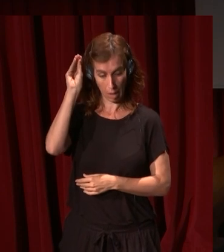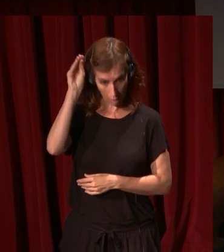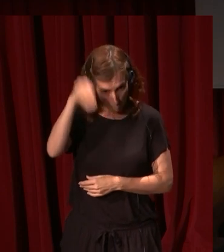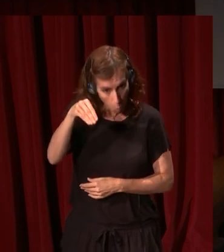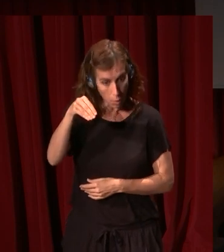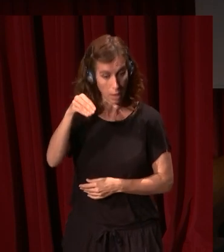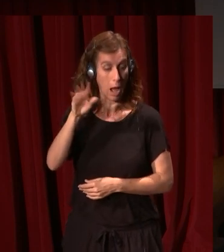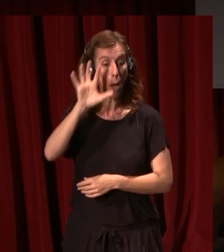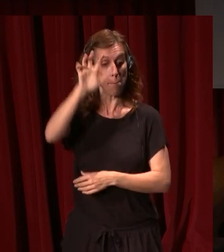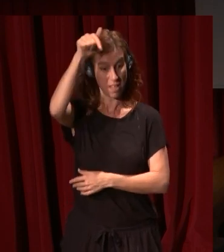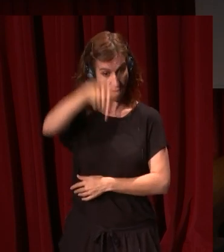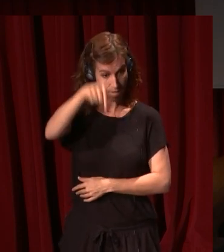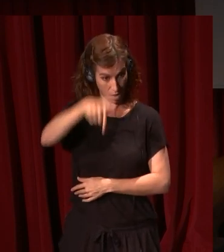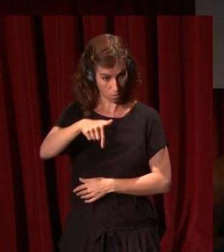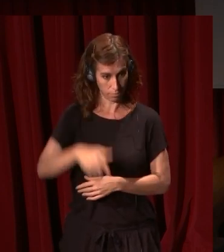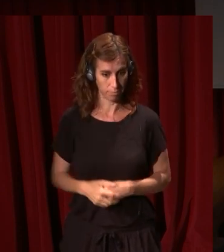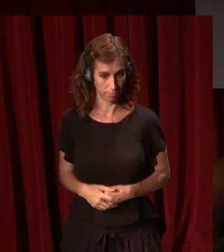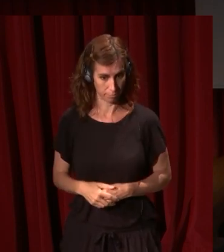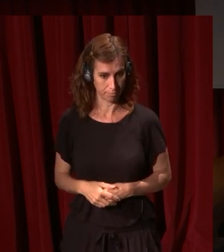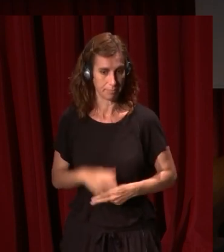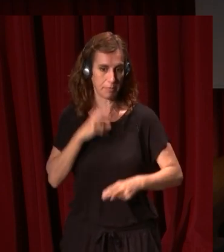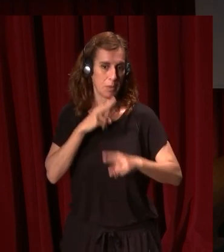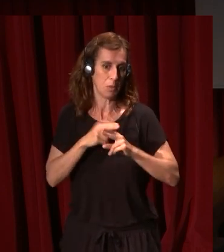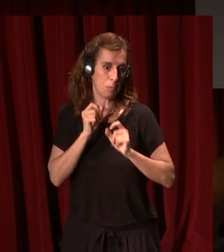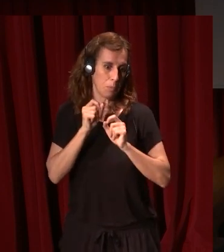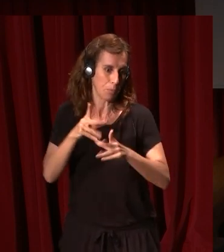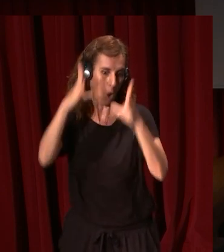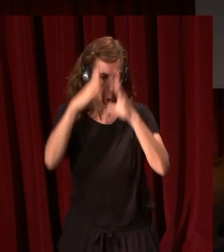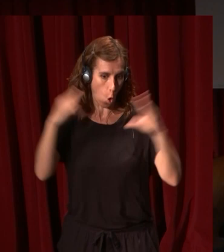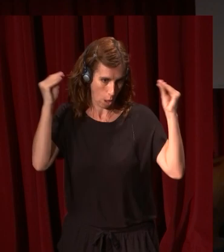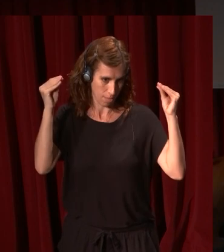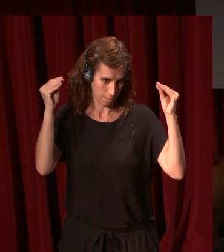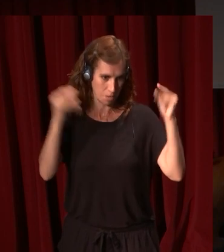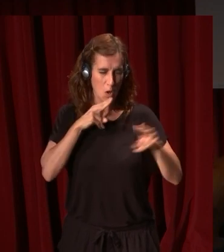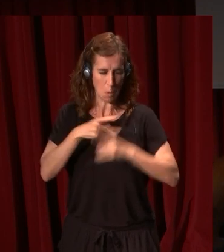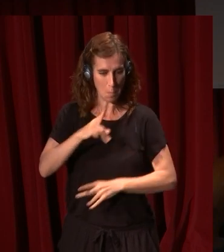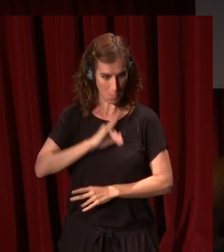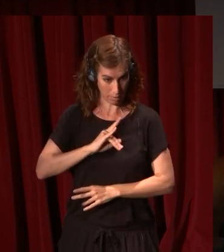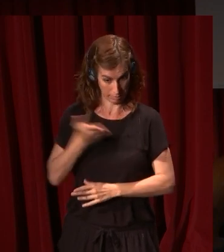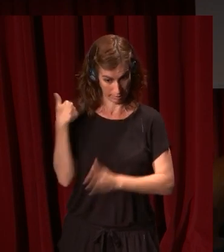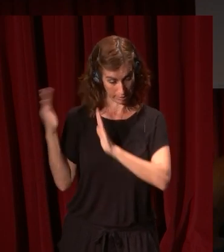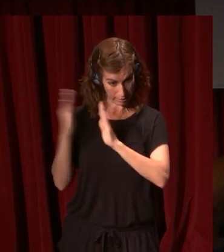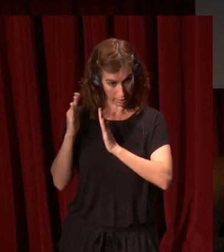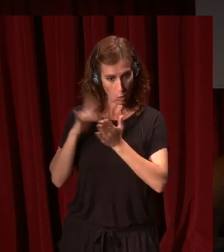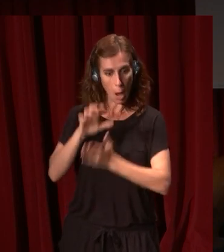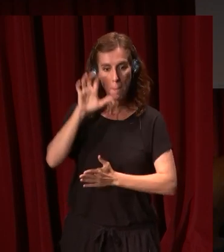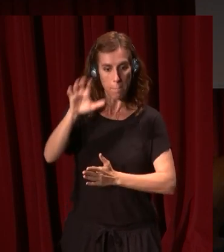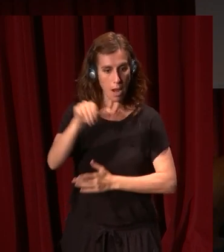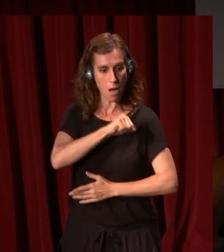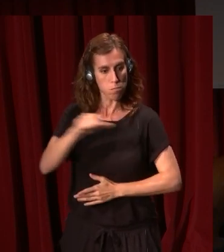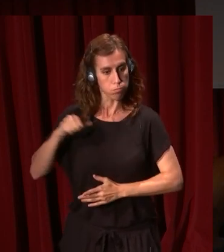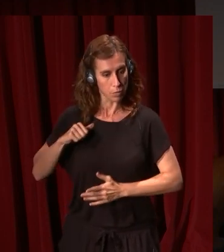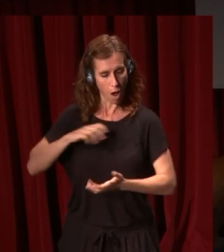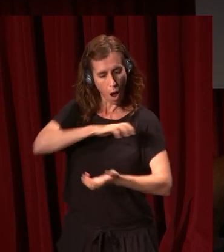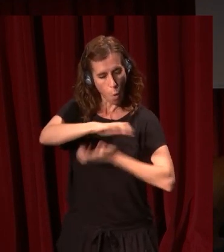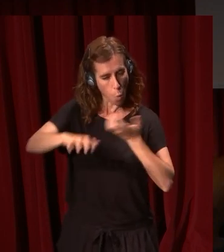Países Bajos, el actual Reino de los Países Bajos, lo que llamamos, mal llamado Holanda, es un país que se independiza a partir de